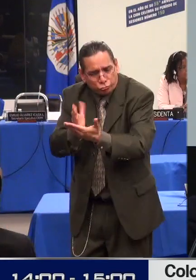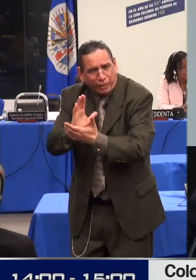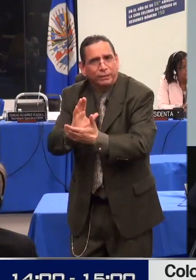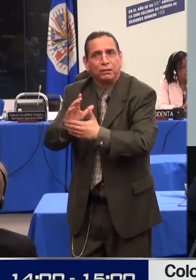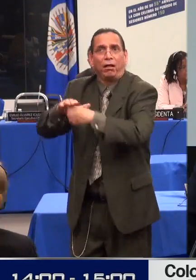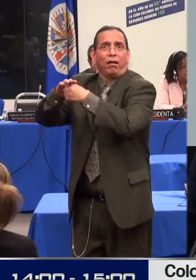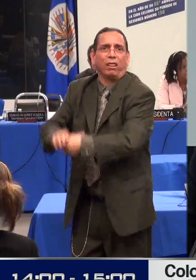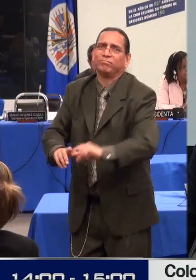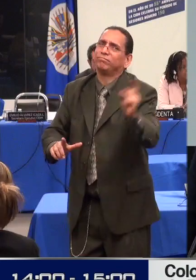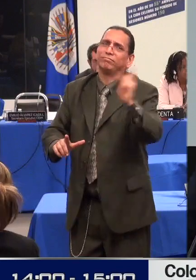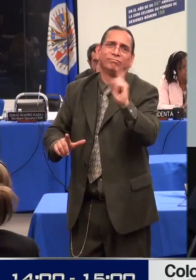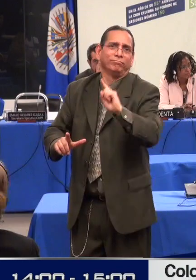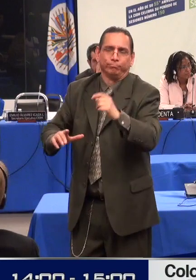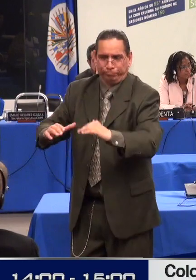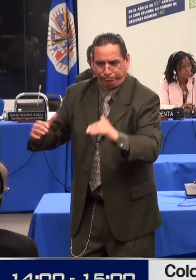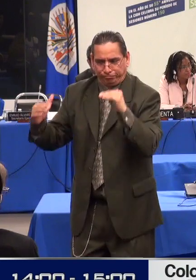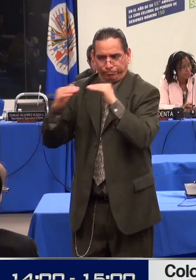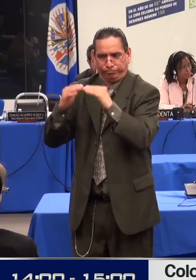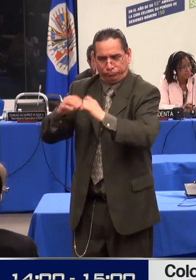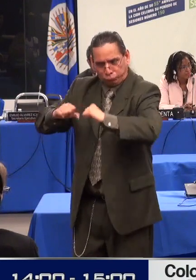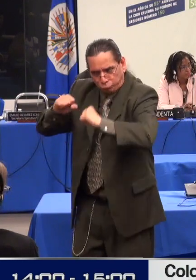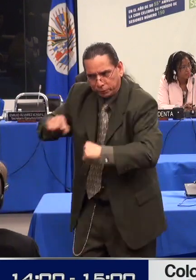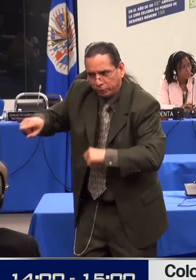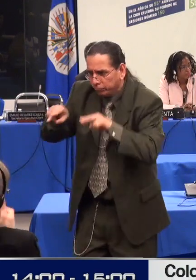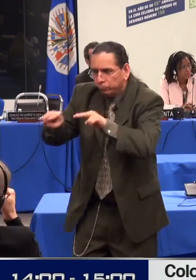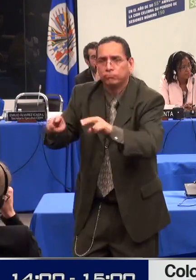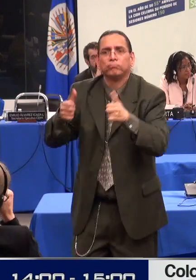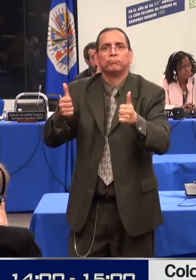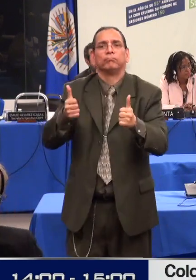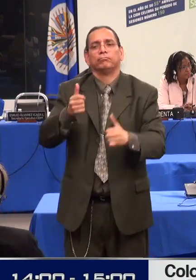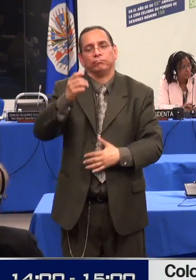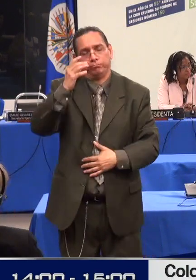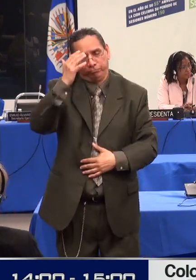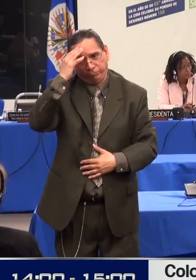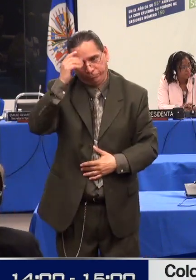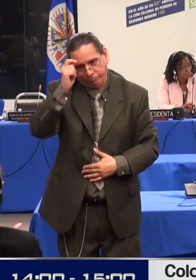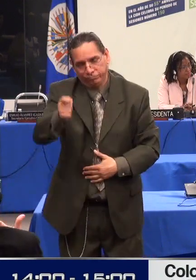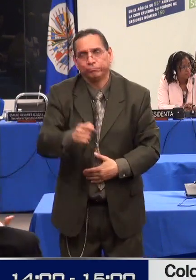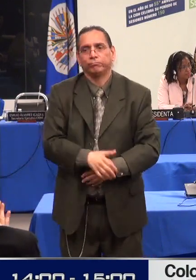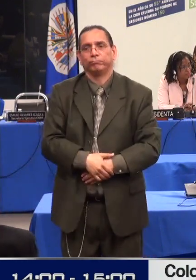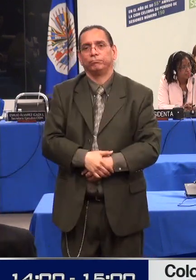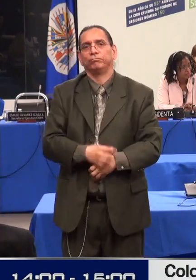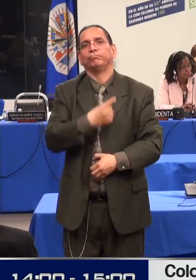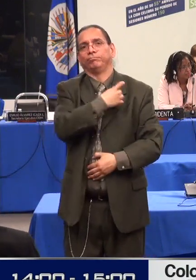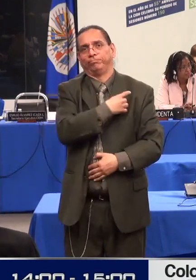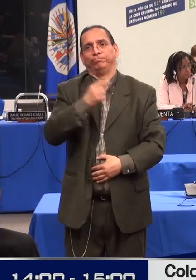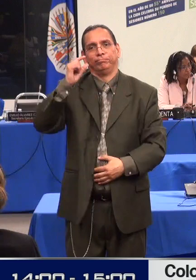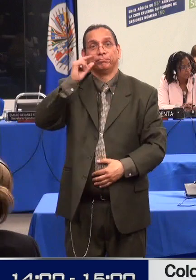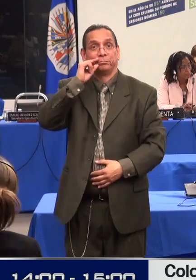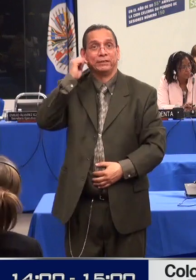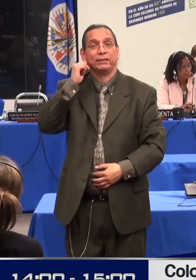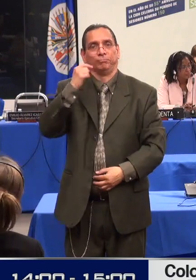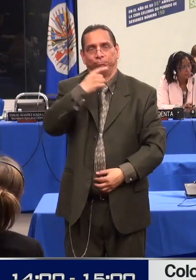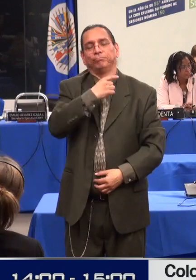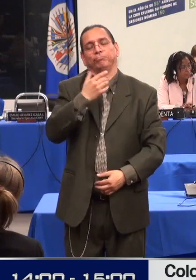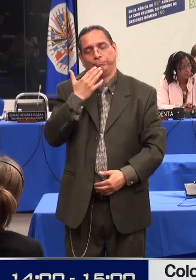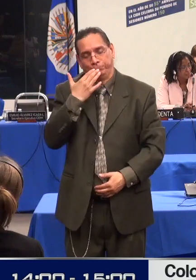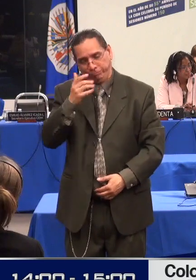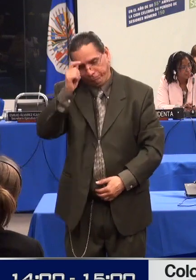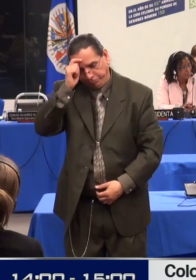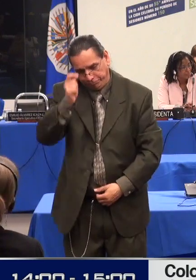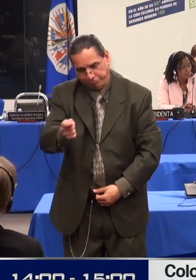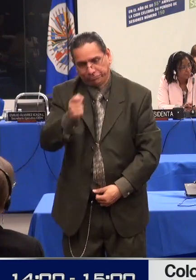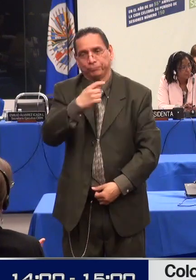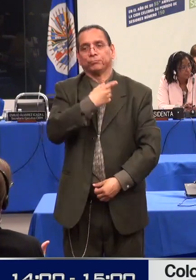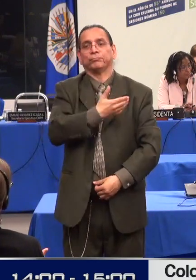Muy buenas tardes, honorables comisionados, respetados peticionarios. En los siguientes minutos exponderemos de una